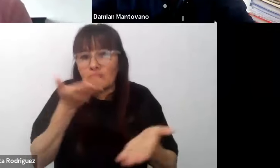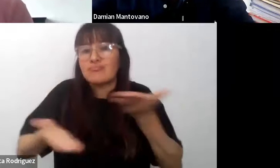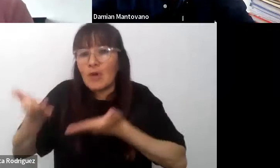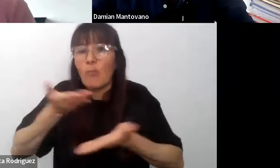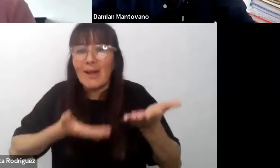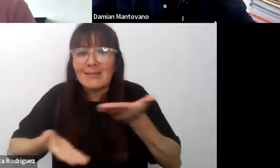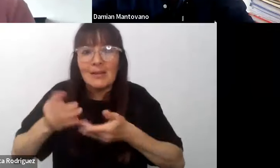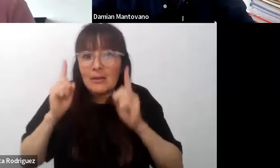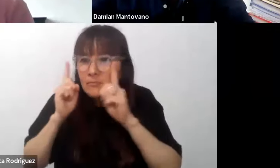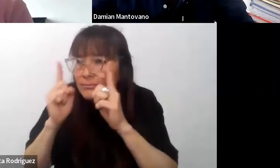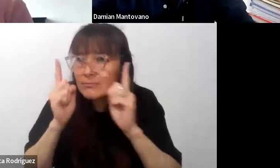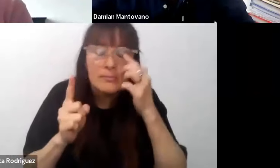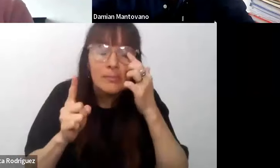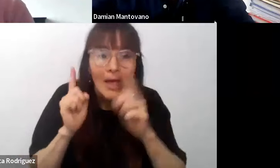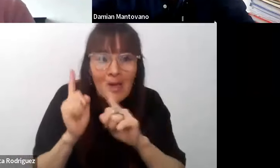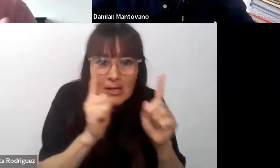otro y tratar de